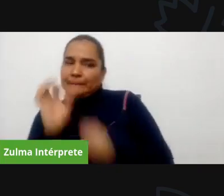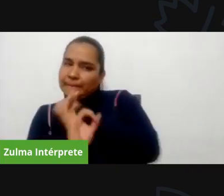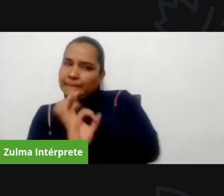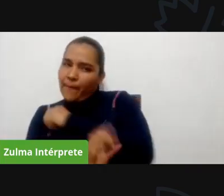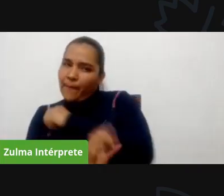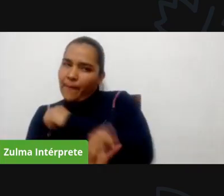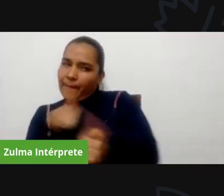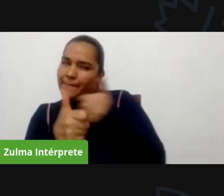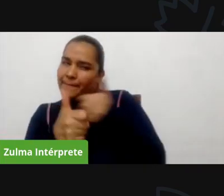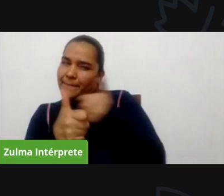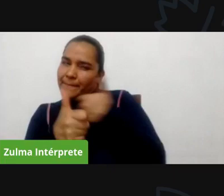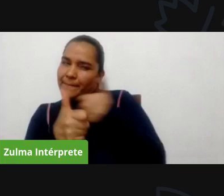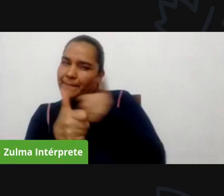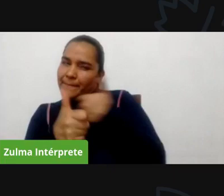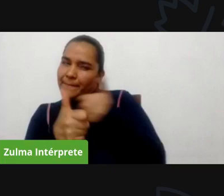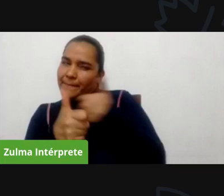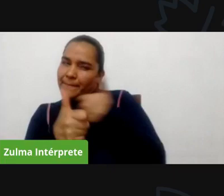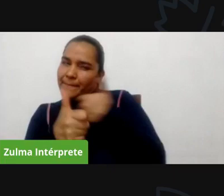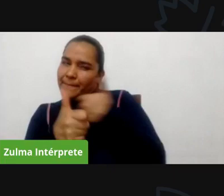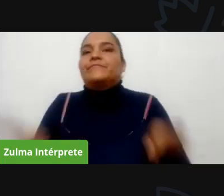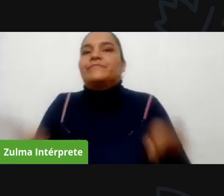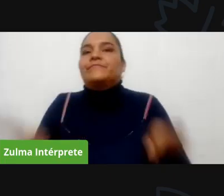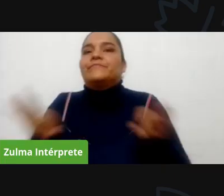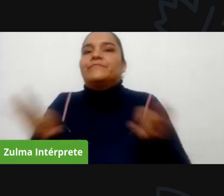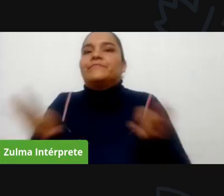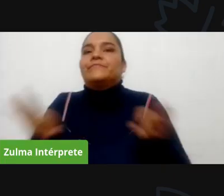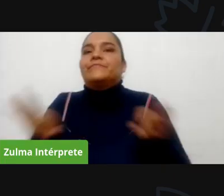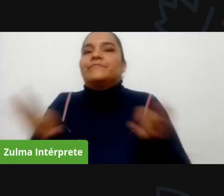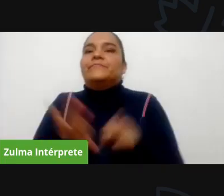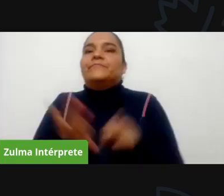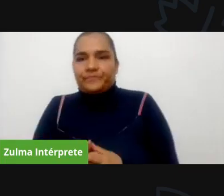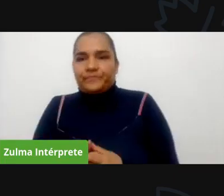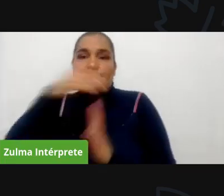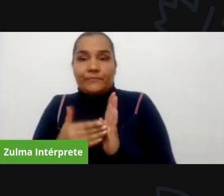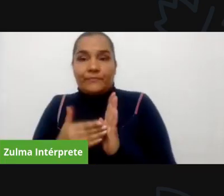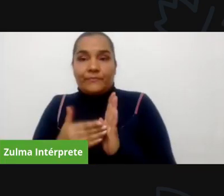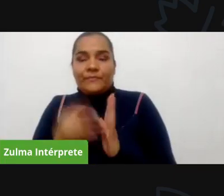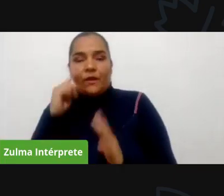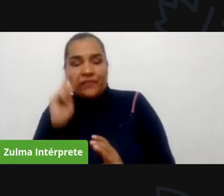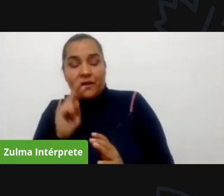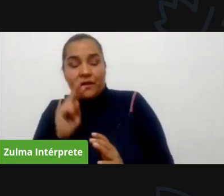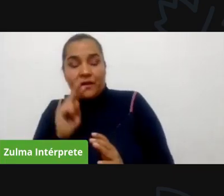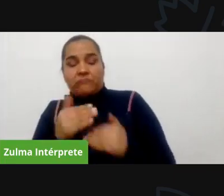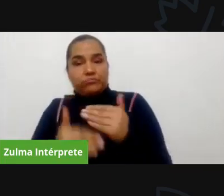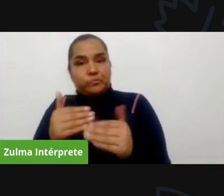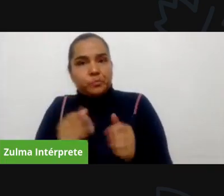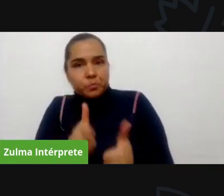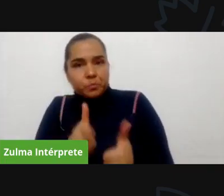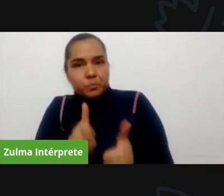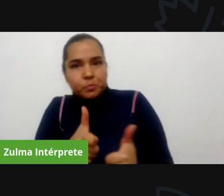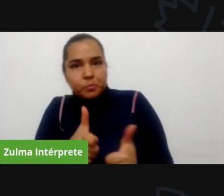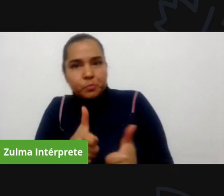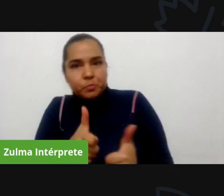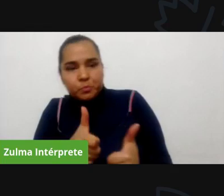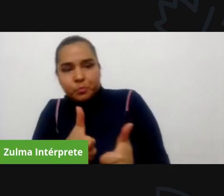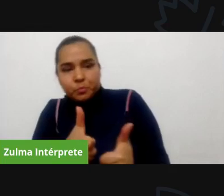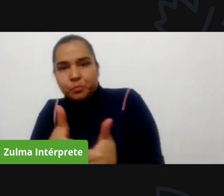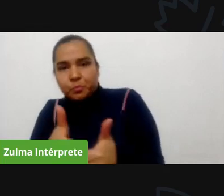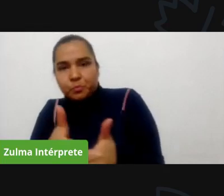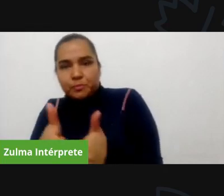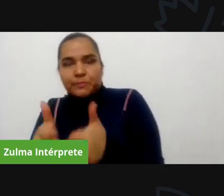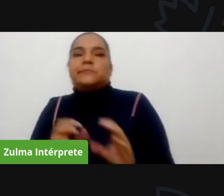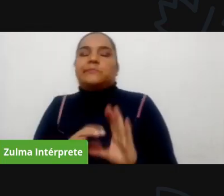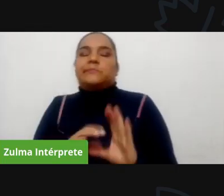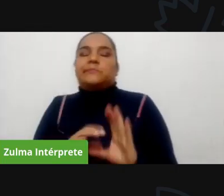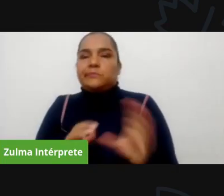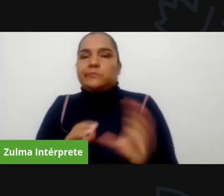proceso democrático más importante tenemos dos retos para las posiciones son dos retos